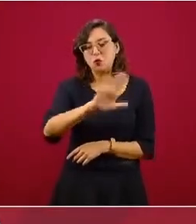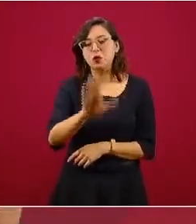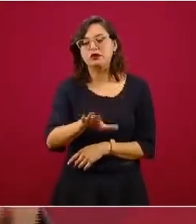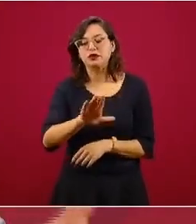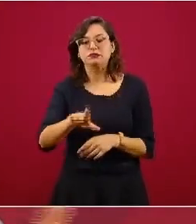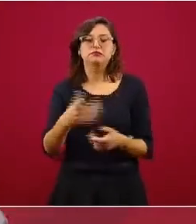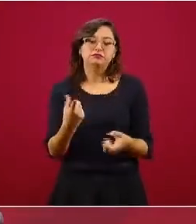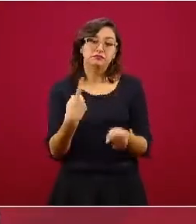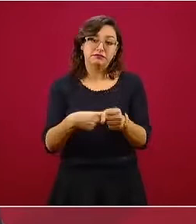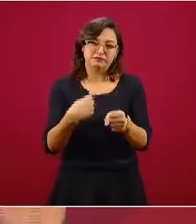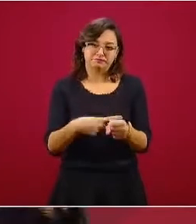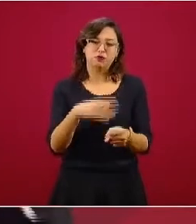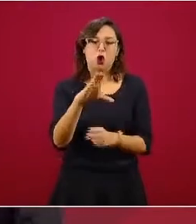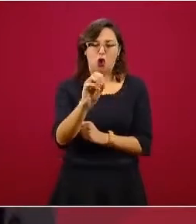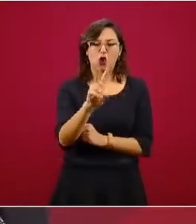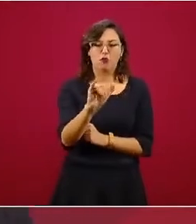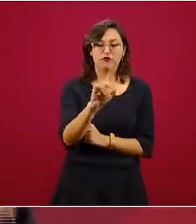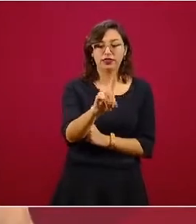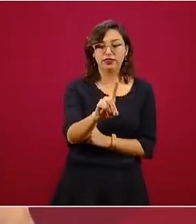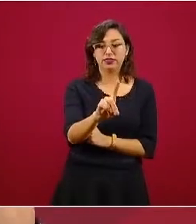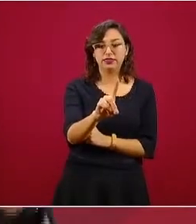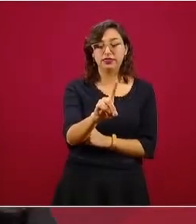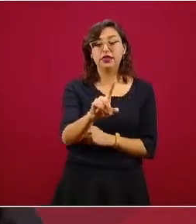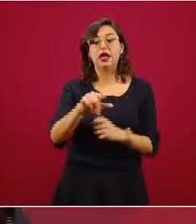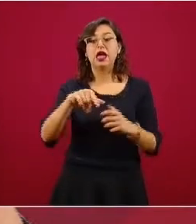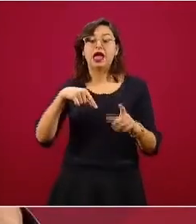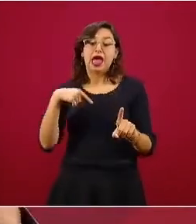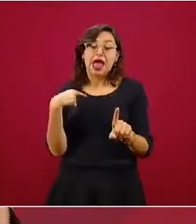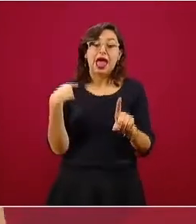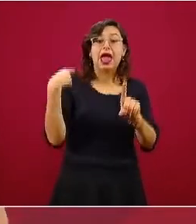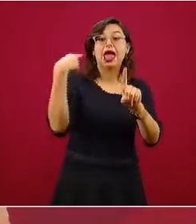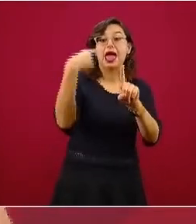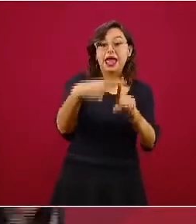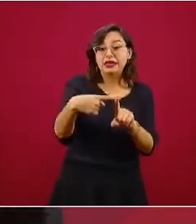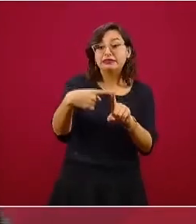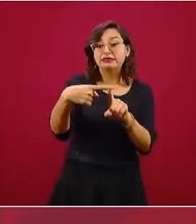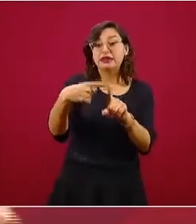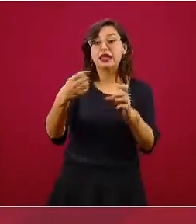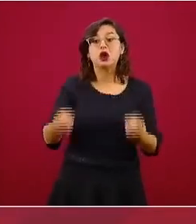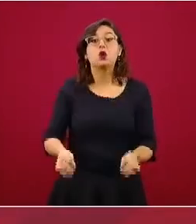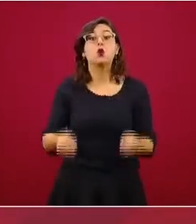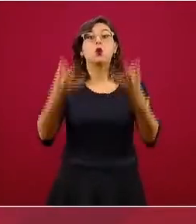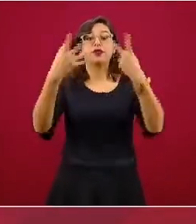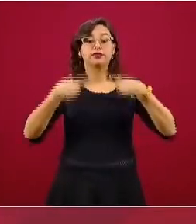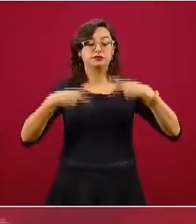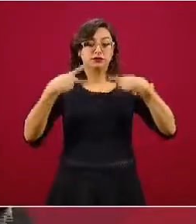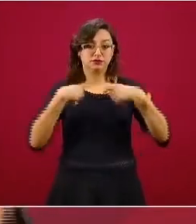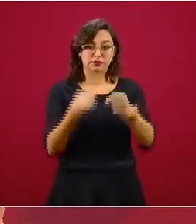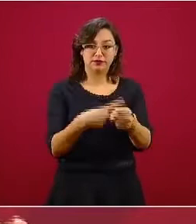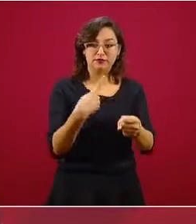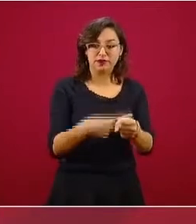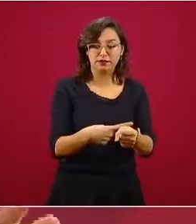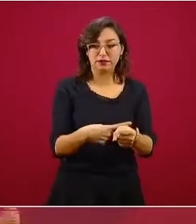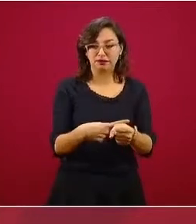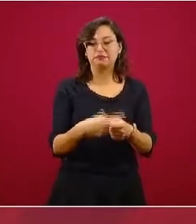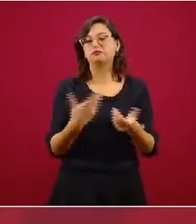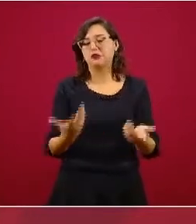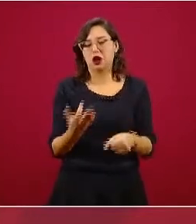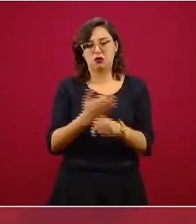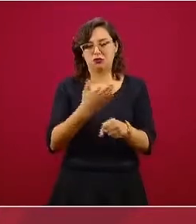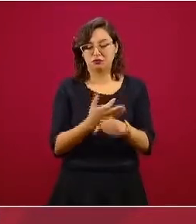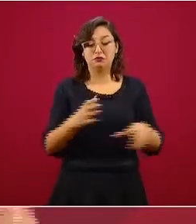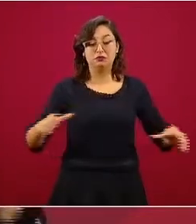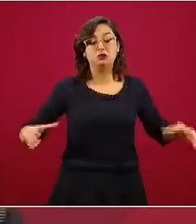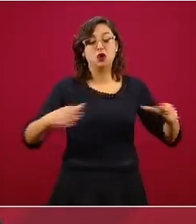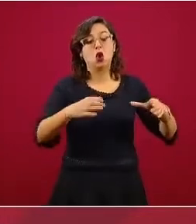enfermedad, en este caso COVID, dividida por el número de personas que tienen la enfermedad COVID, en este mismo